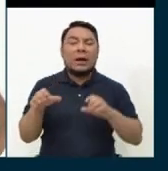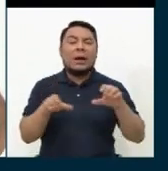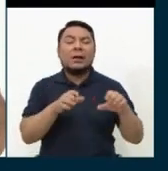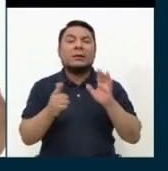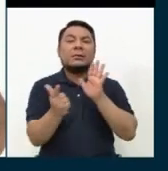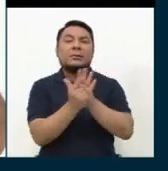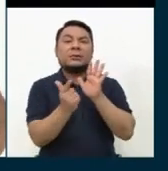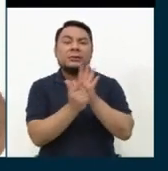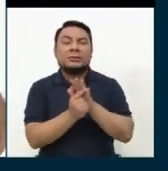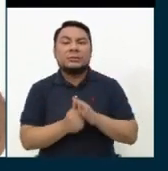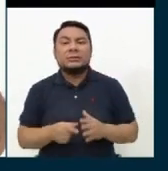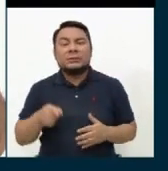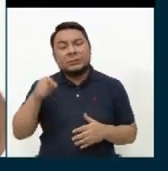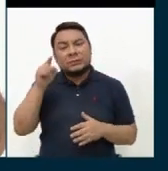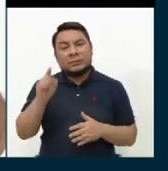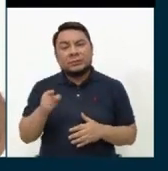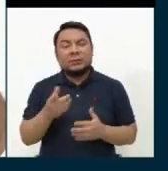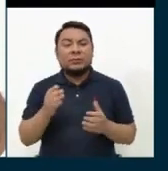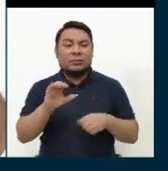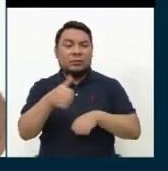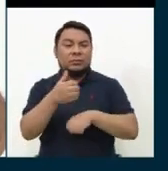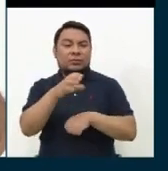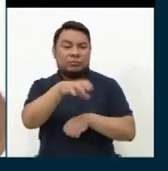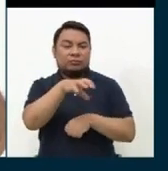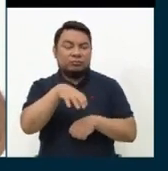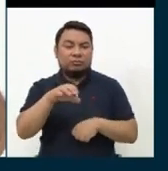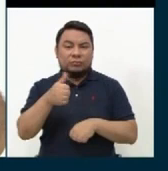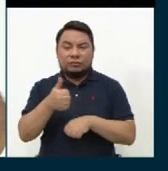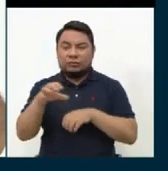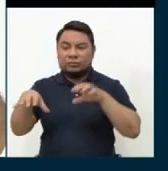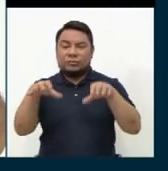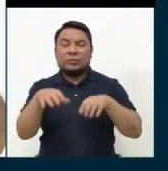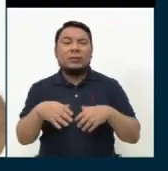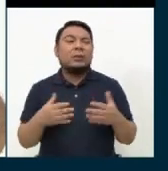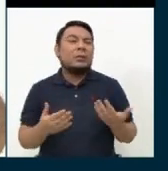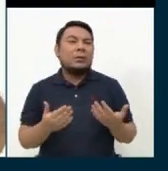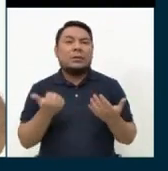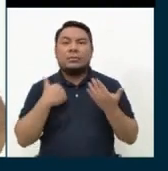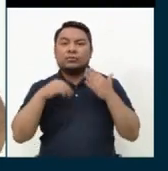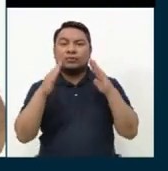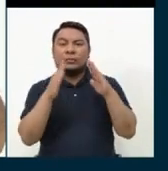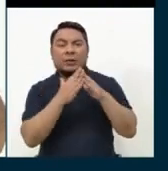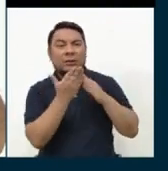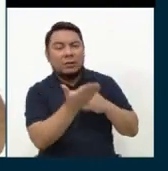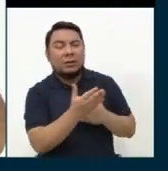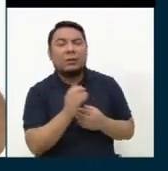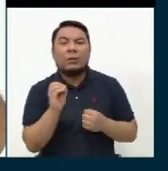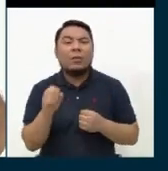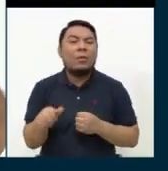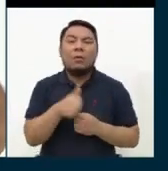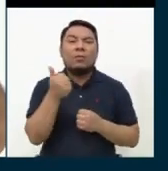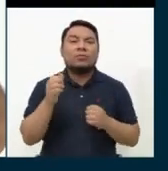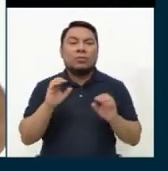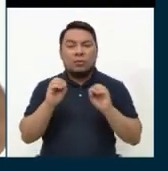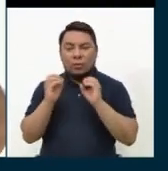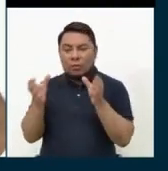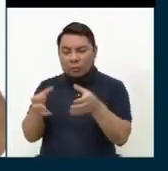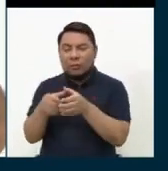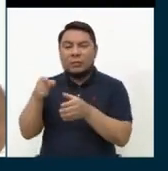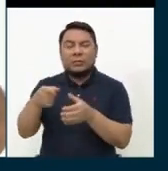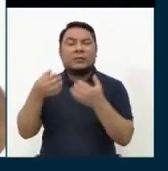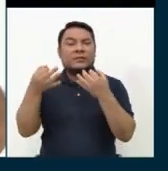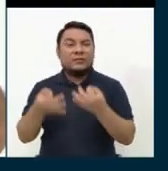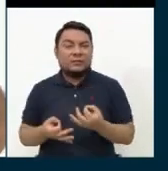para que las instituciones, tanto municipalidades y otras instituciones que tienen que ver con la